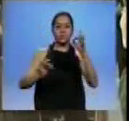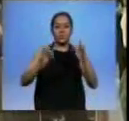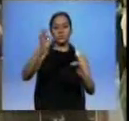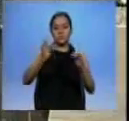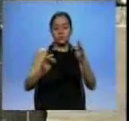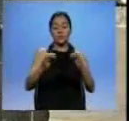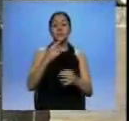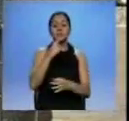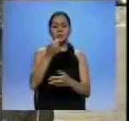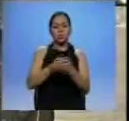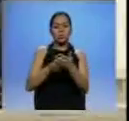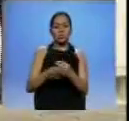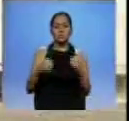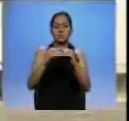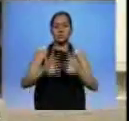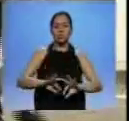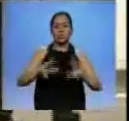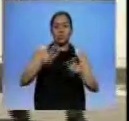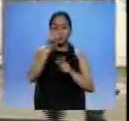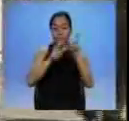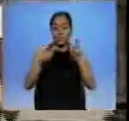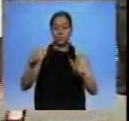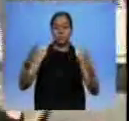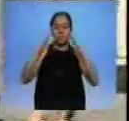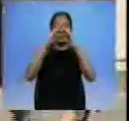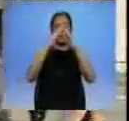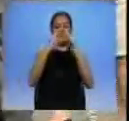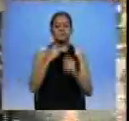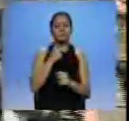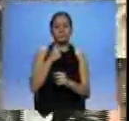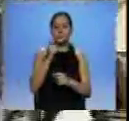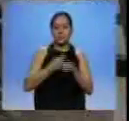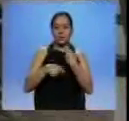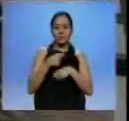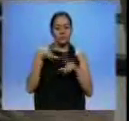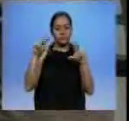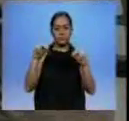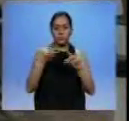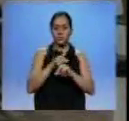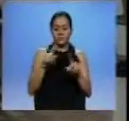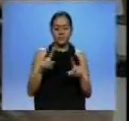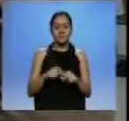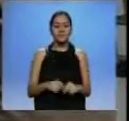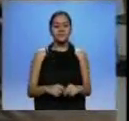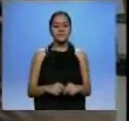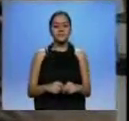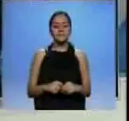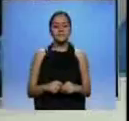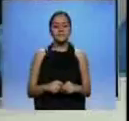para luchar contra el robo a personas y domicilios y el microtráfico. Valeria Villarroel, Gama Noticias.